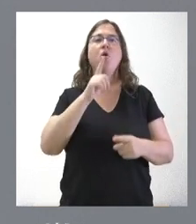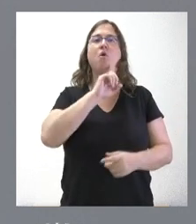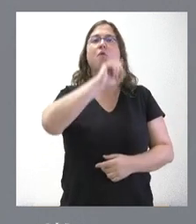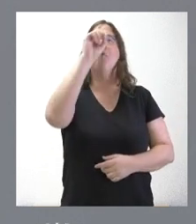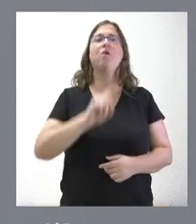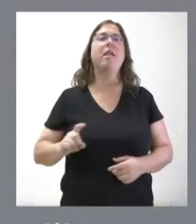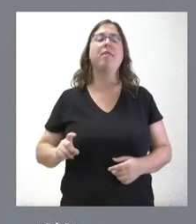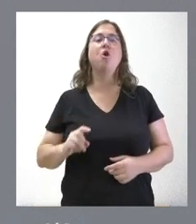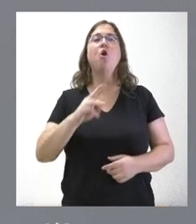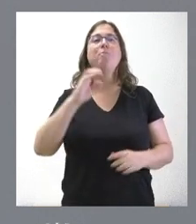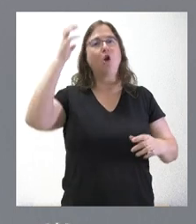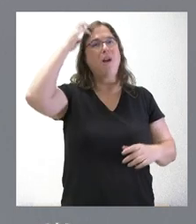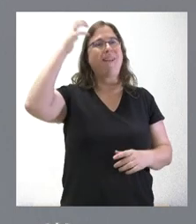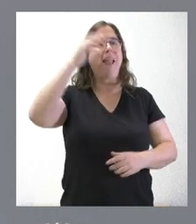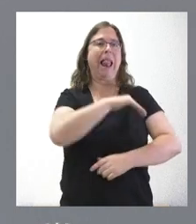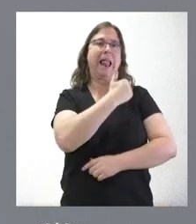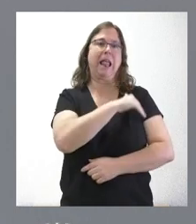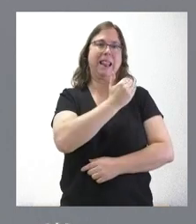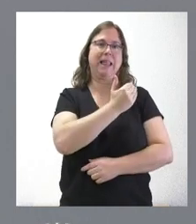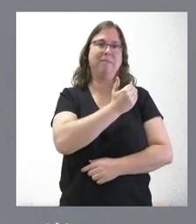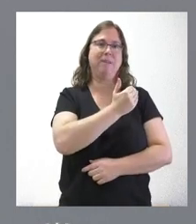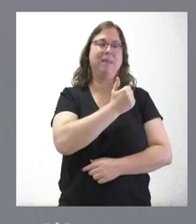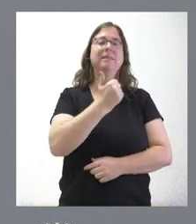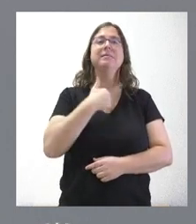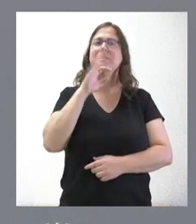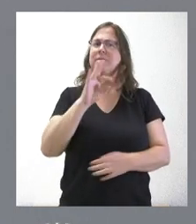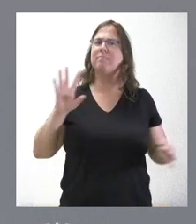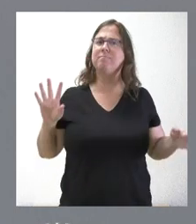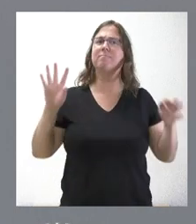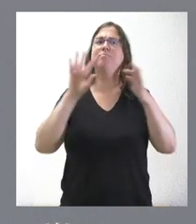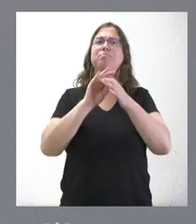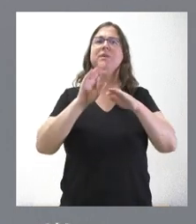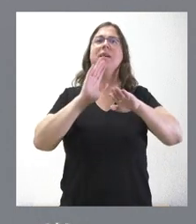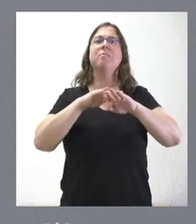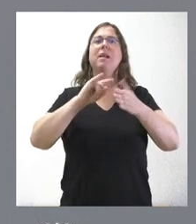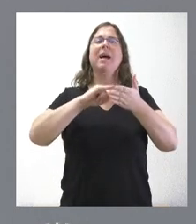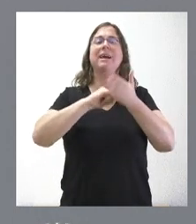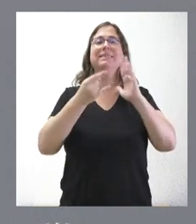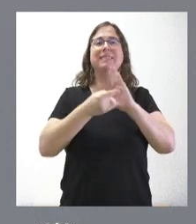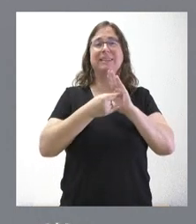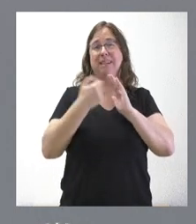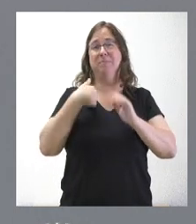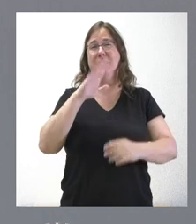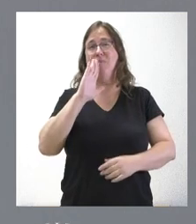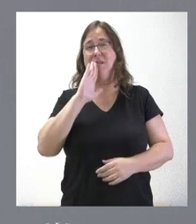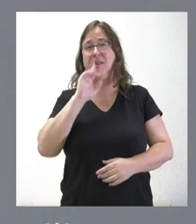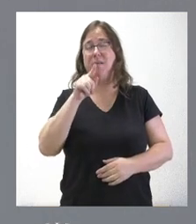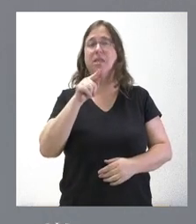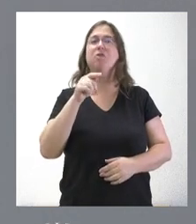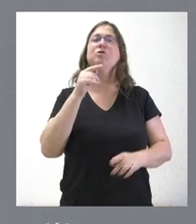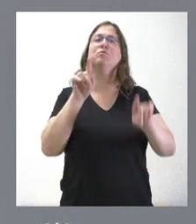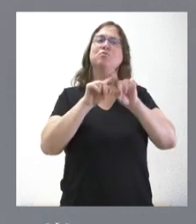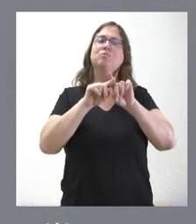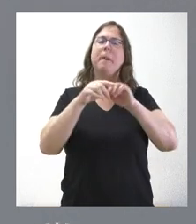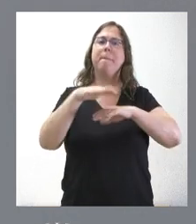ProReal Academia Española. Es plenamente coherente con la estrategia RIS3 que hemos aprobado en Castilla y León, que tiene como uno de sus